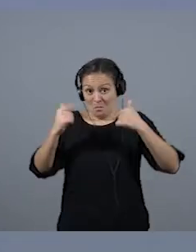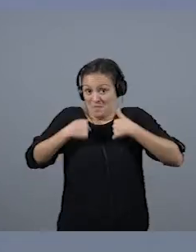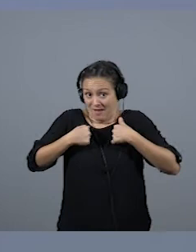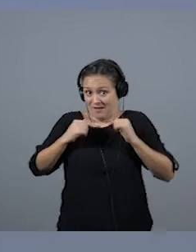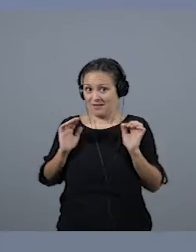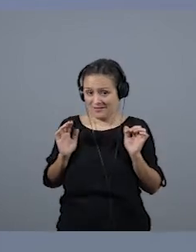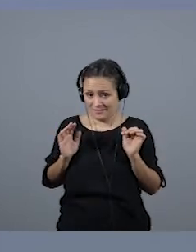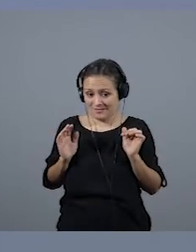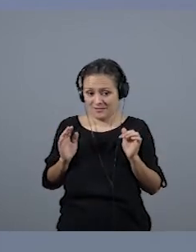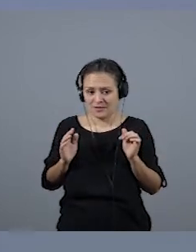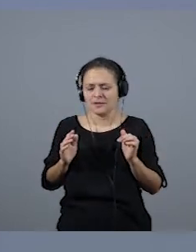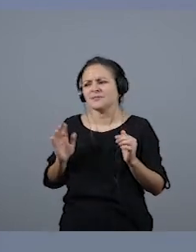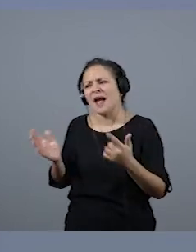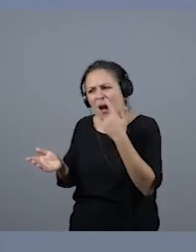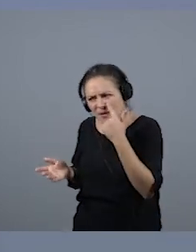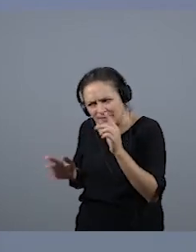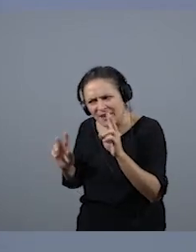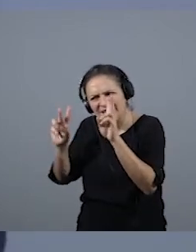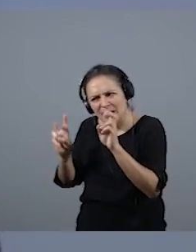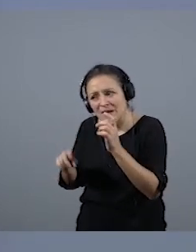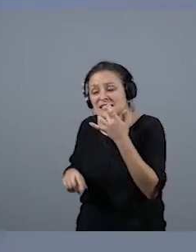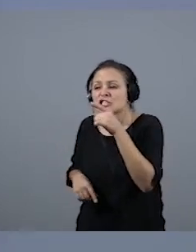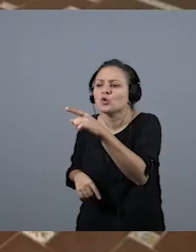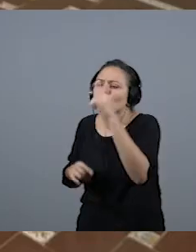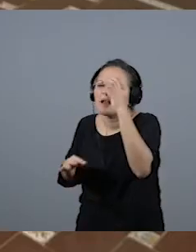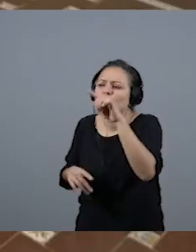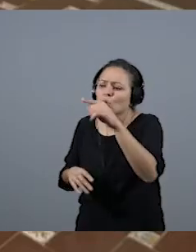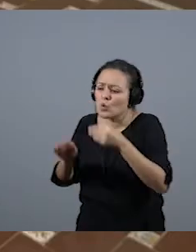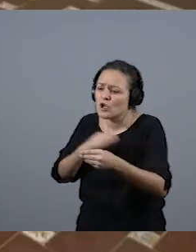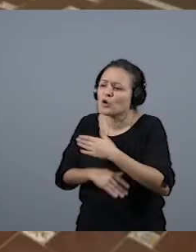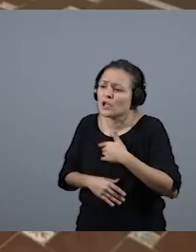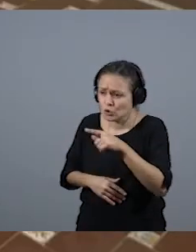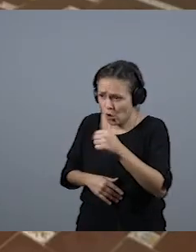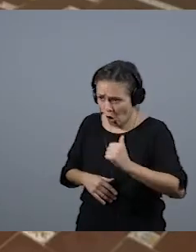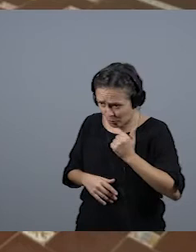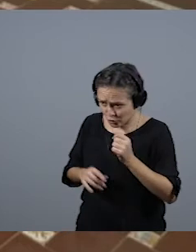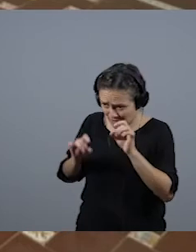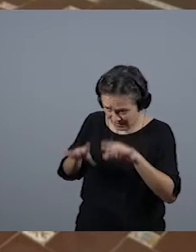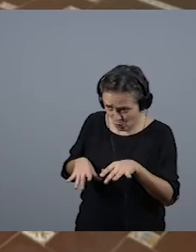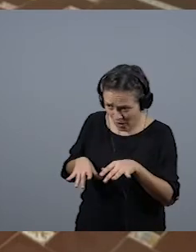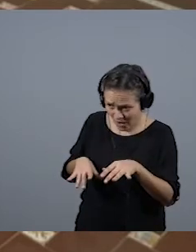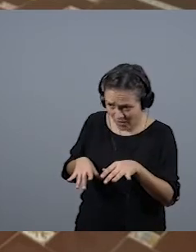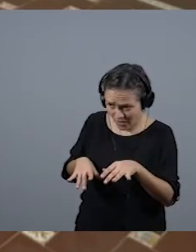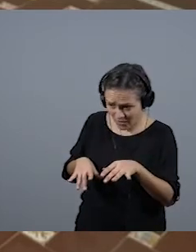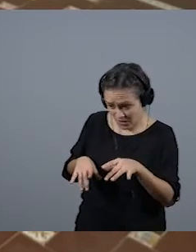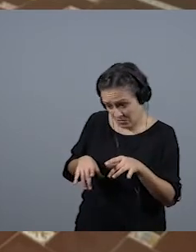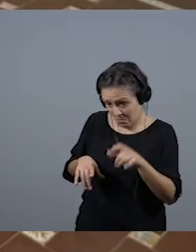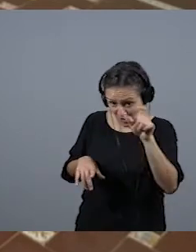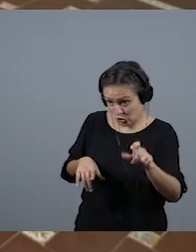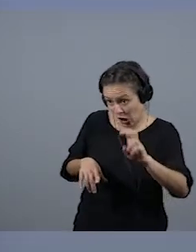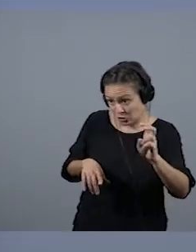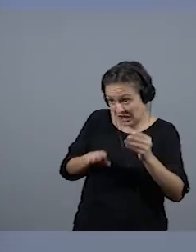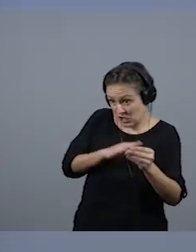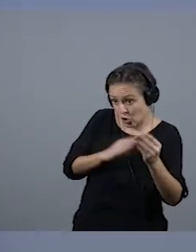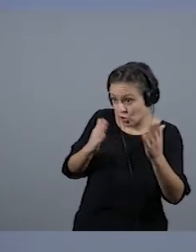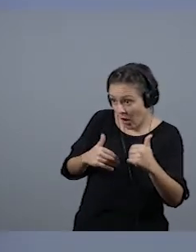de… Pero la cuestión es que si tú lo hubieses querido tener, hubieses tenido las mismas oportunidades que otra persona que a lo mejor no tenga el niño y pueda tener las mismas de